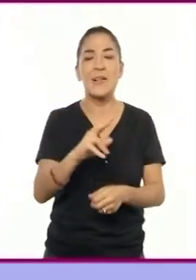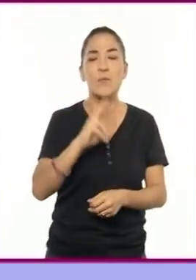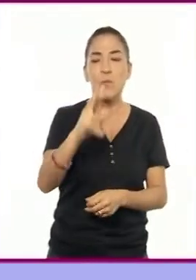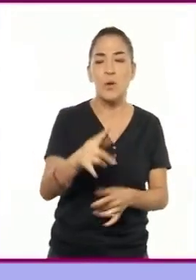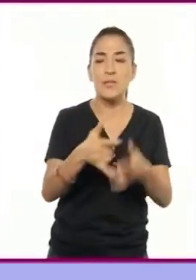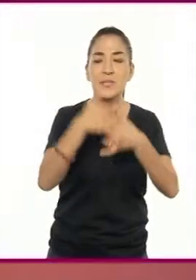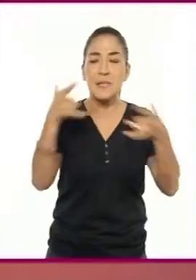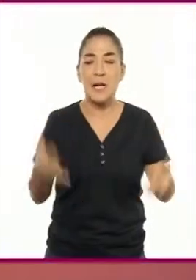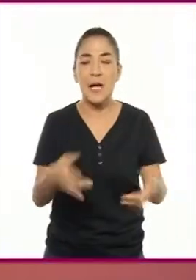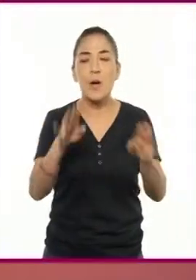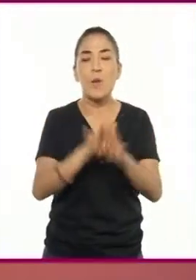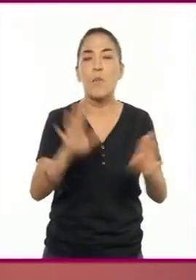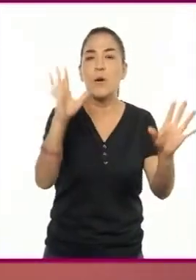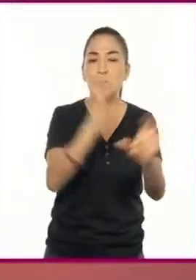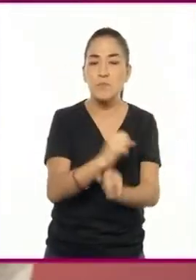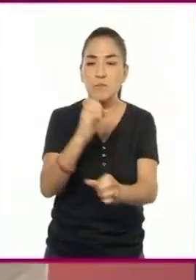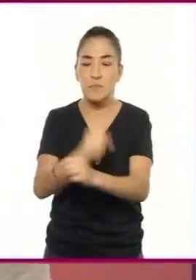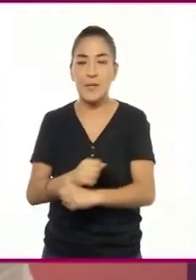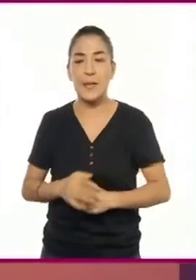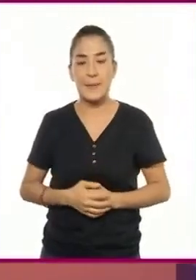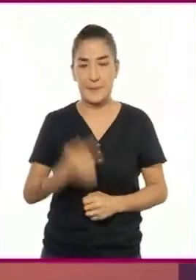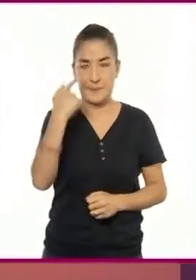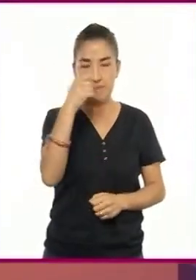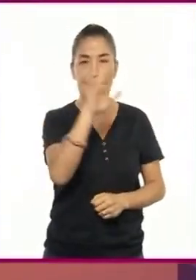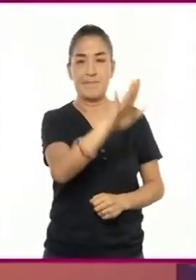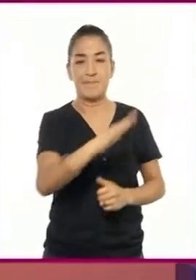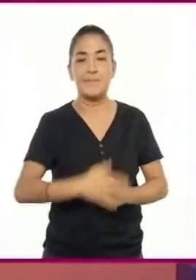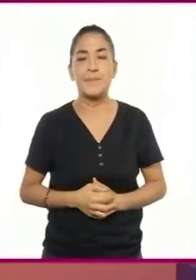las va describiendo. Fíjese,